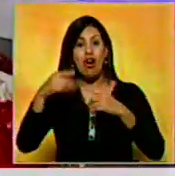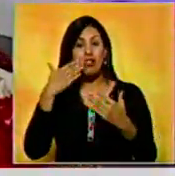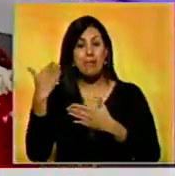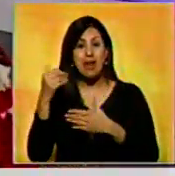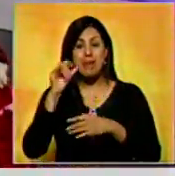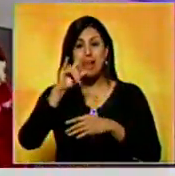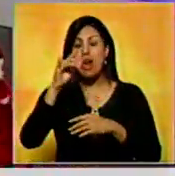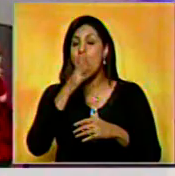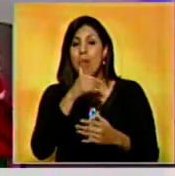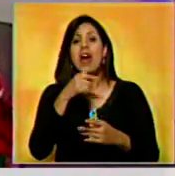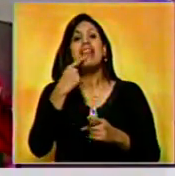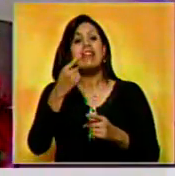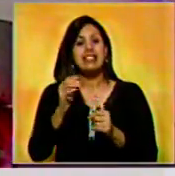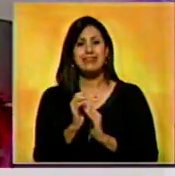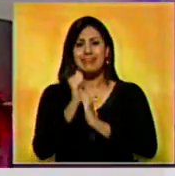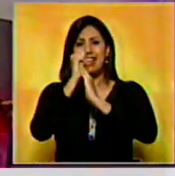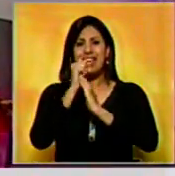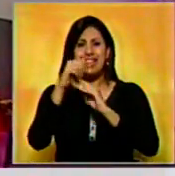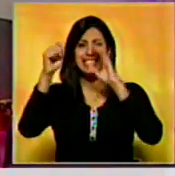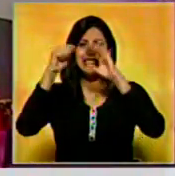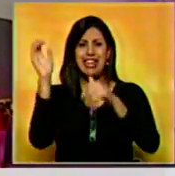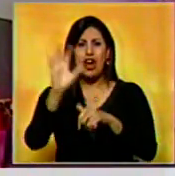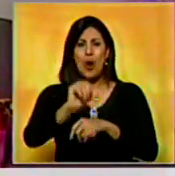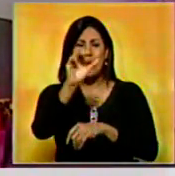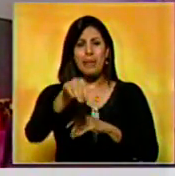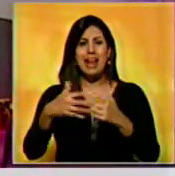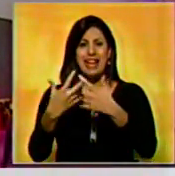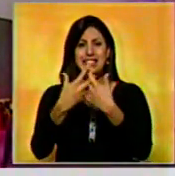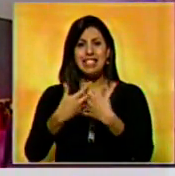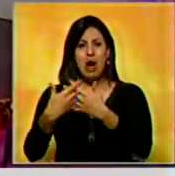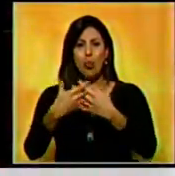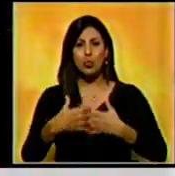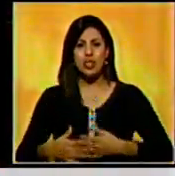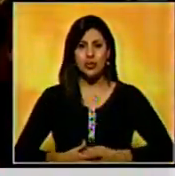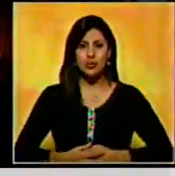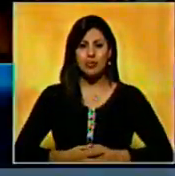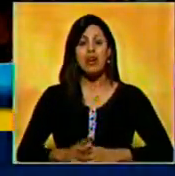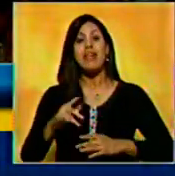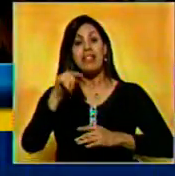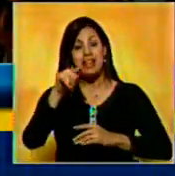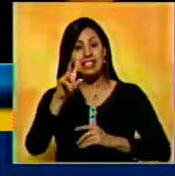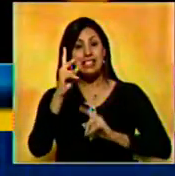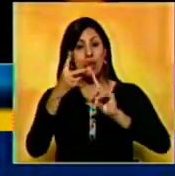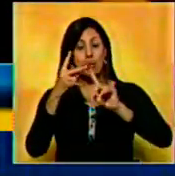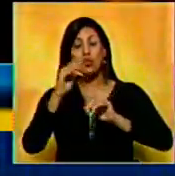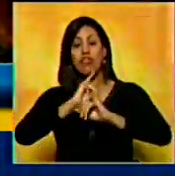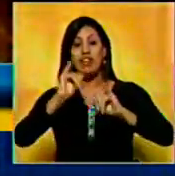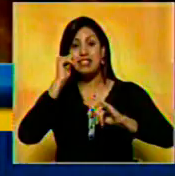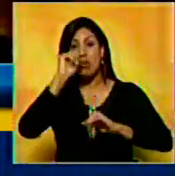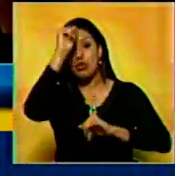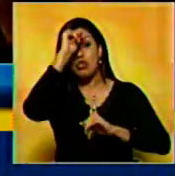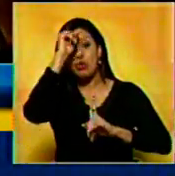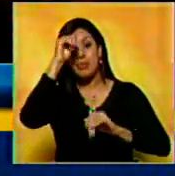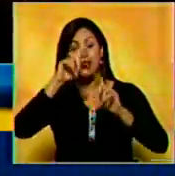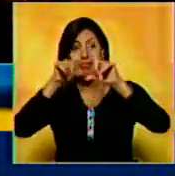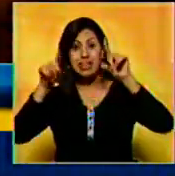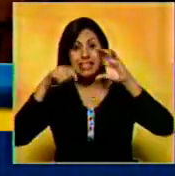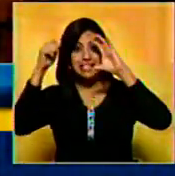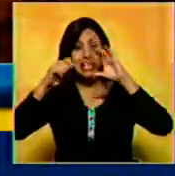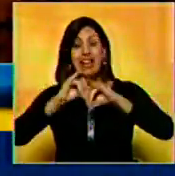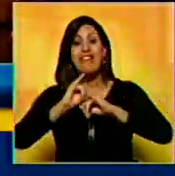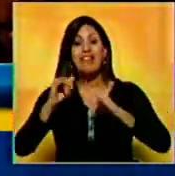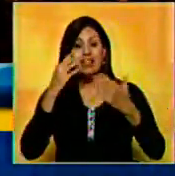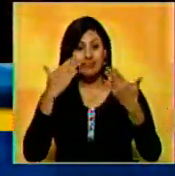inesperado, se mantiene liderando la taquilla cinematográfica en los Estados Unidos. Durante su segundo fin de semana en cartelera, la historia fantástica